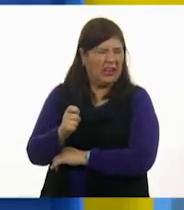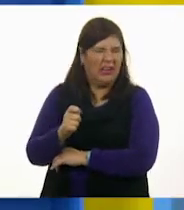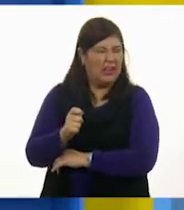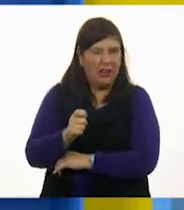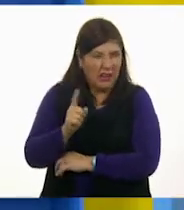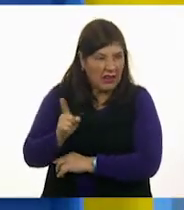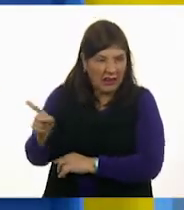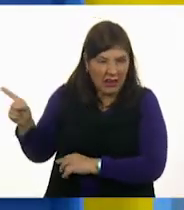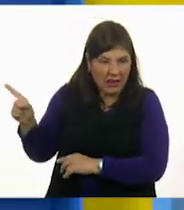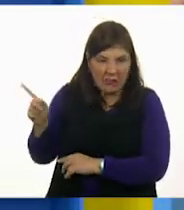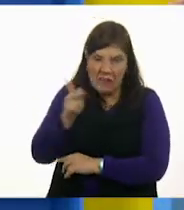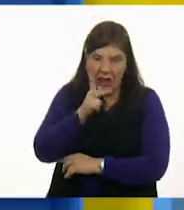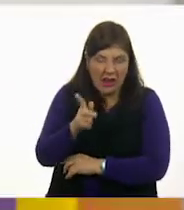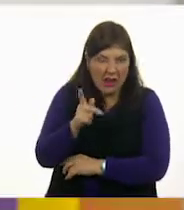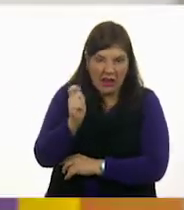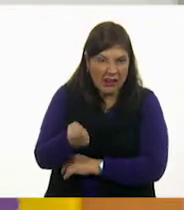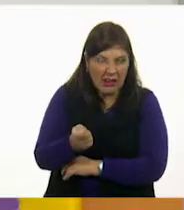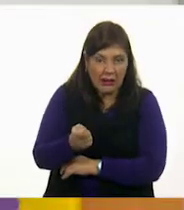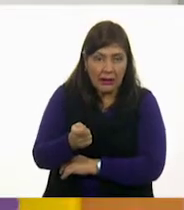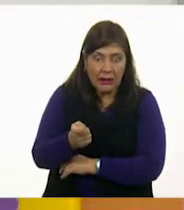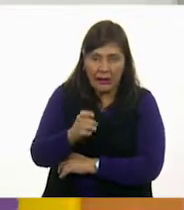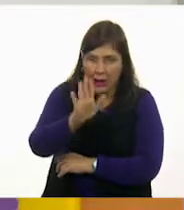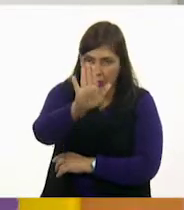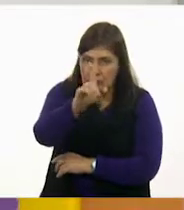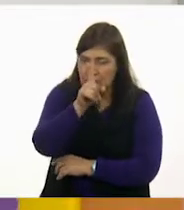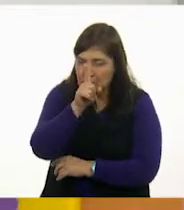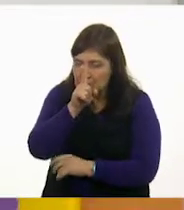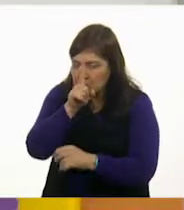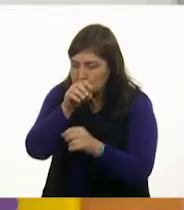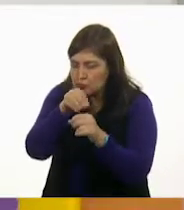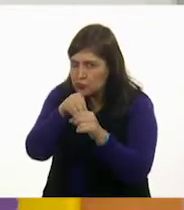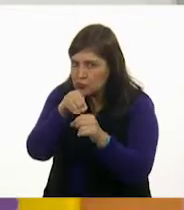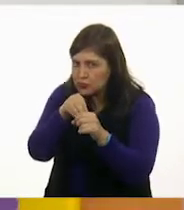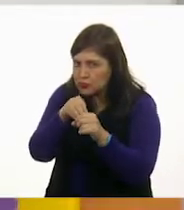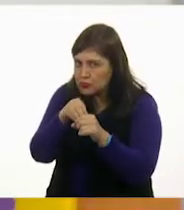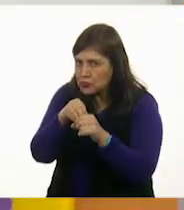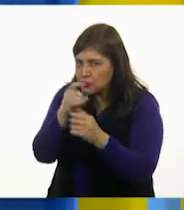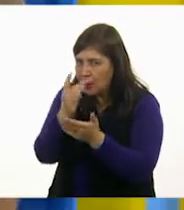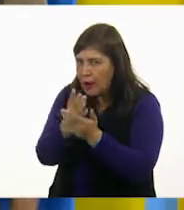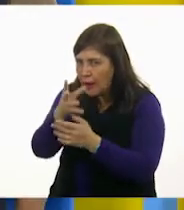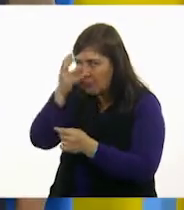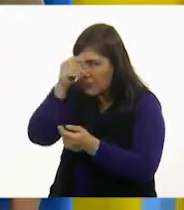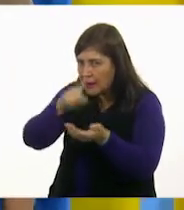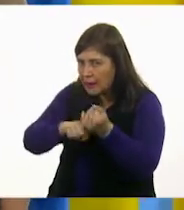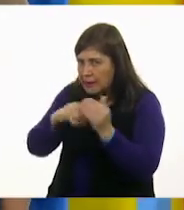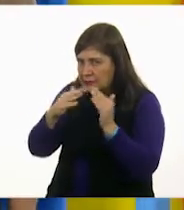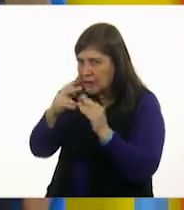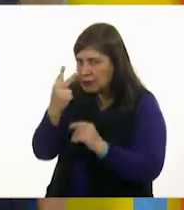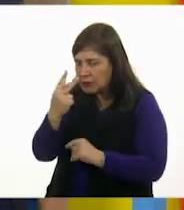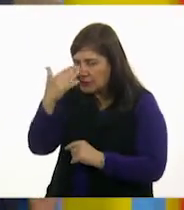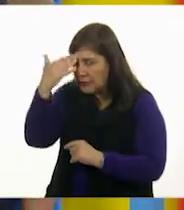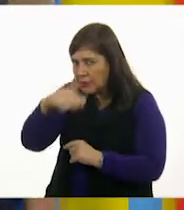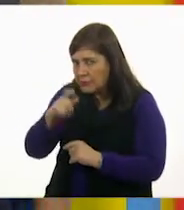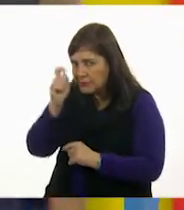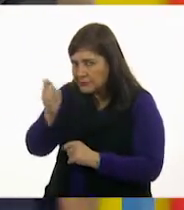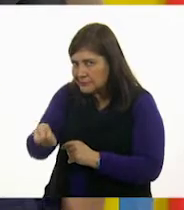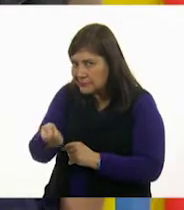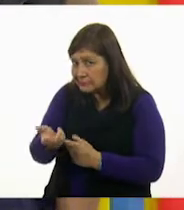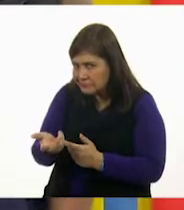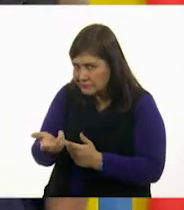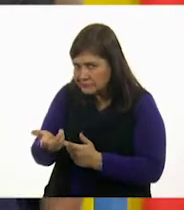porque es un secreto que solo sabemos los que estamos aquí en Aprende en Casa 2. Bueno. Metacognición.